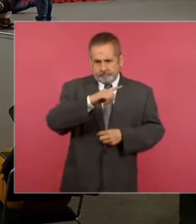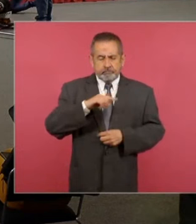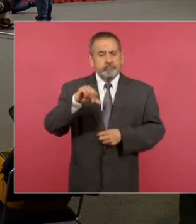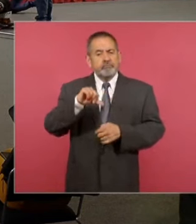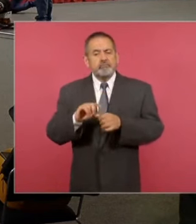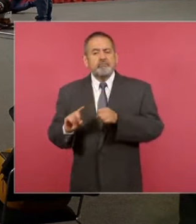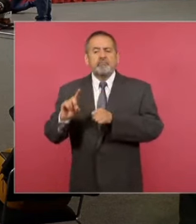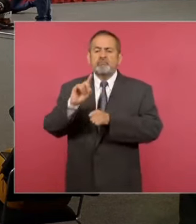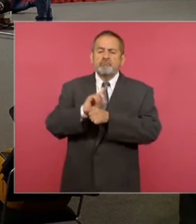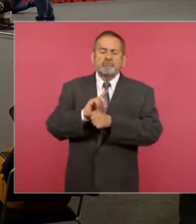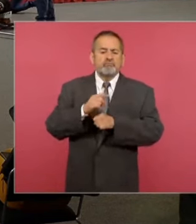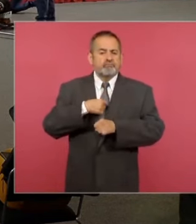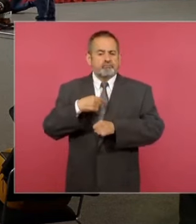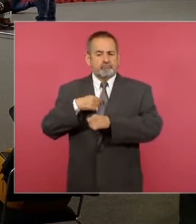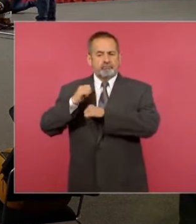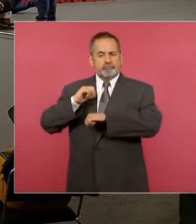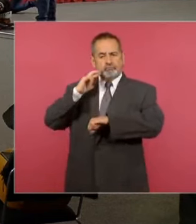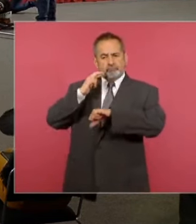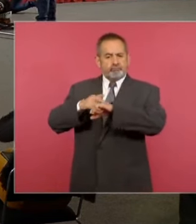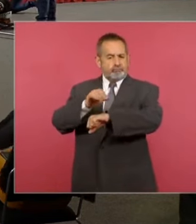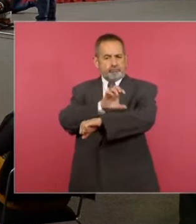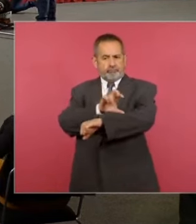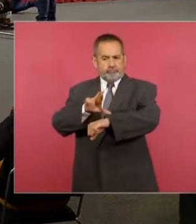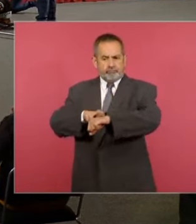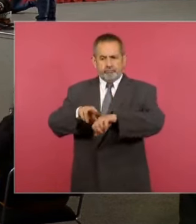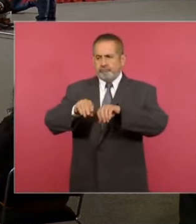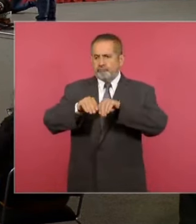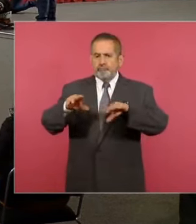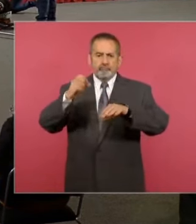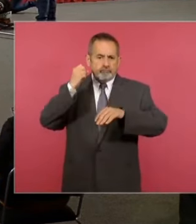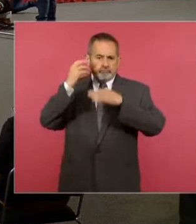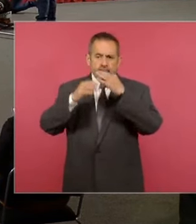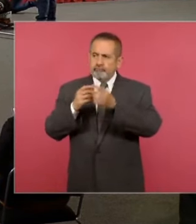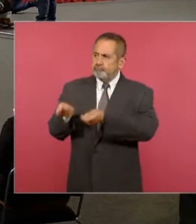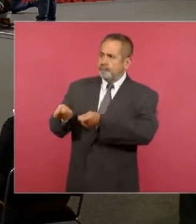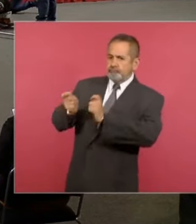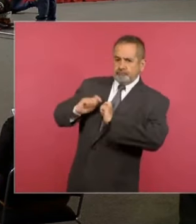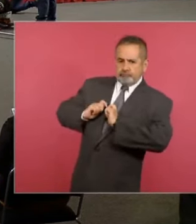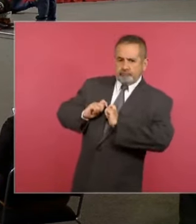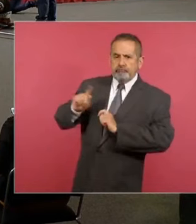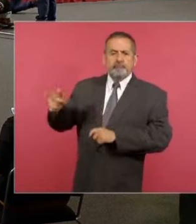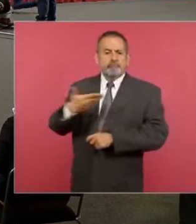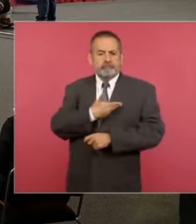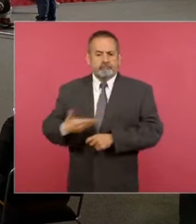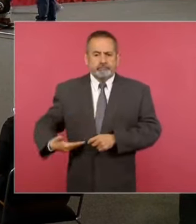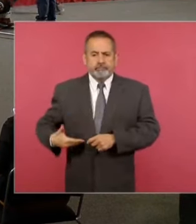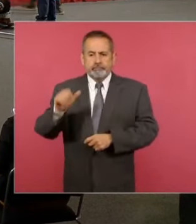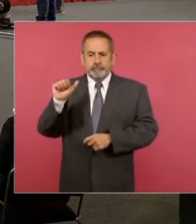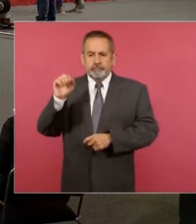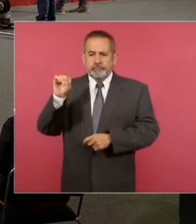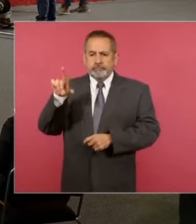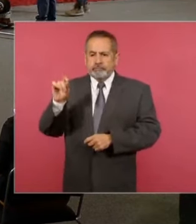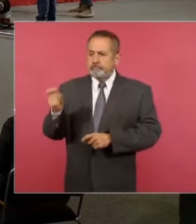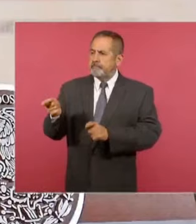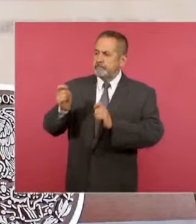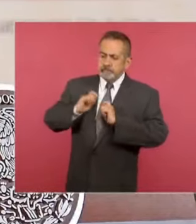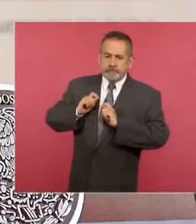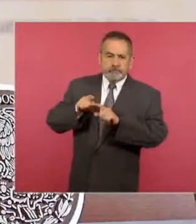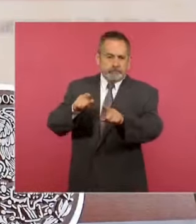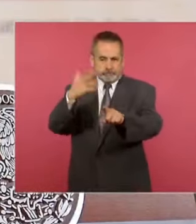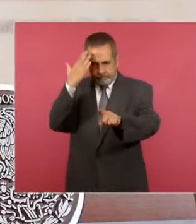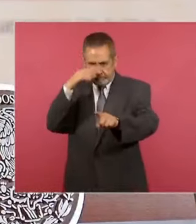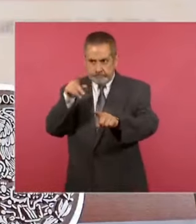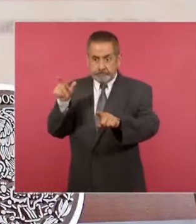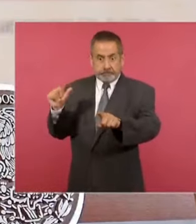tocará coordinar esta conferencia en representación del presidente López Obrador, que ustedes saben se